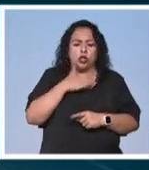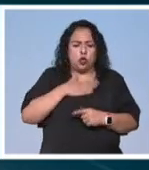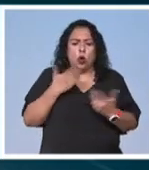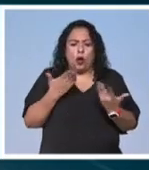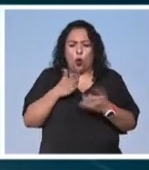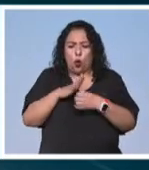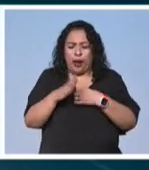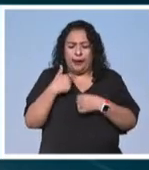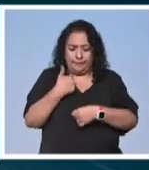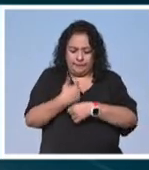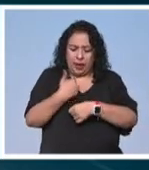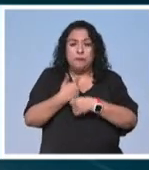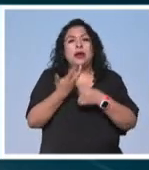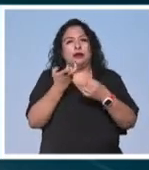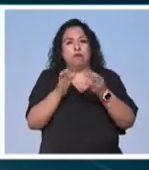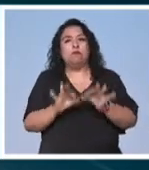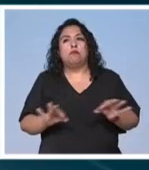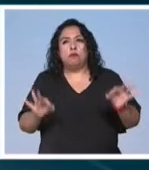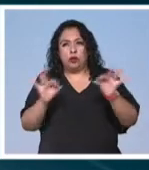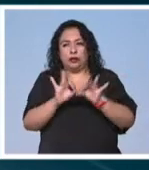hecho eso es muy importante